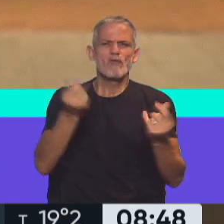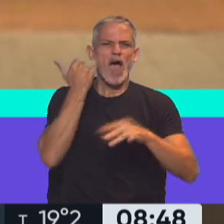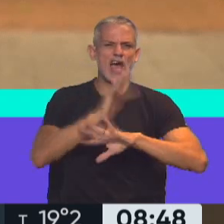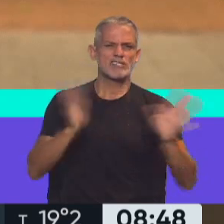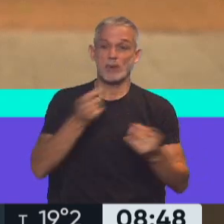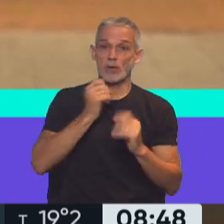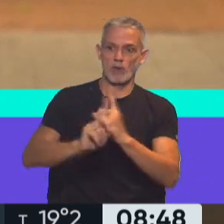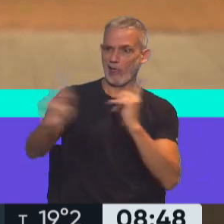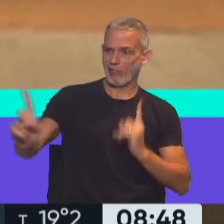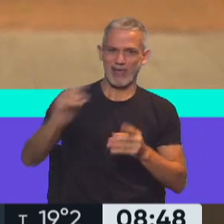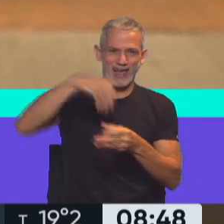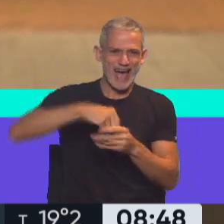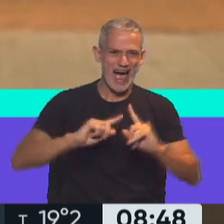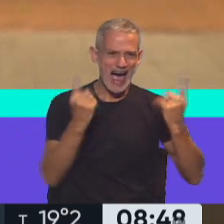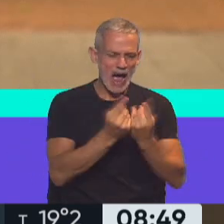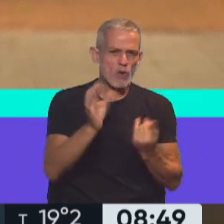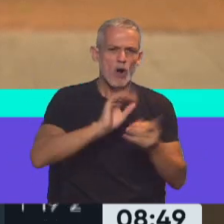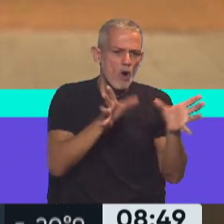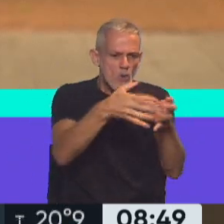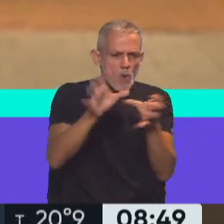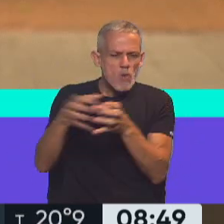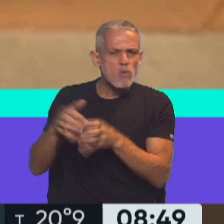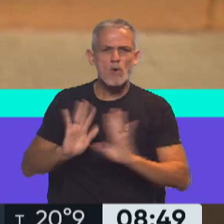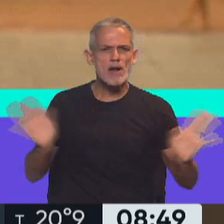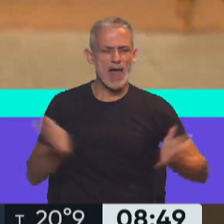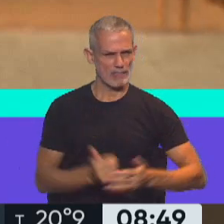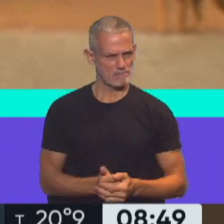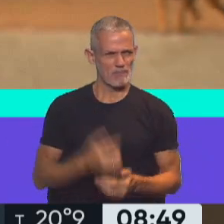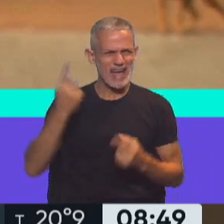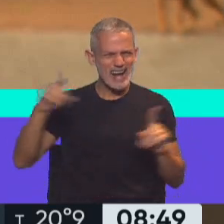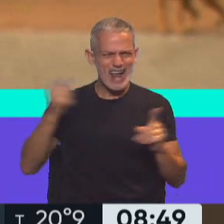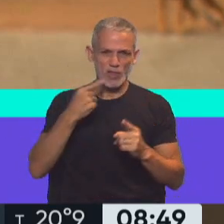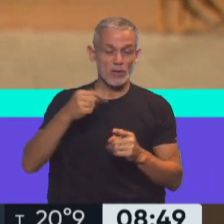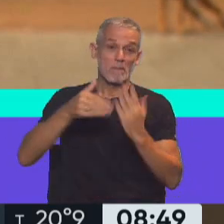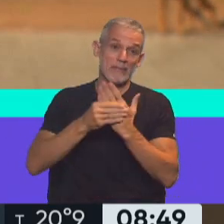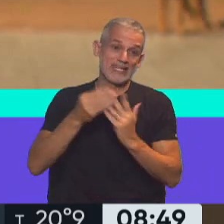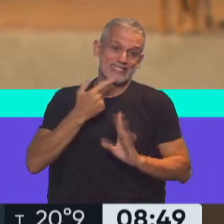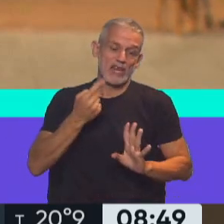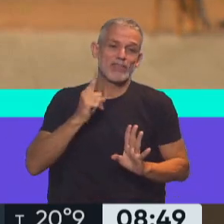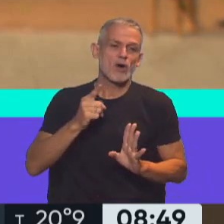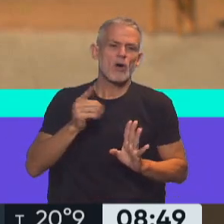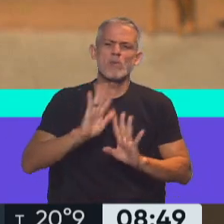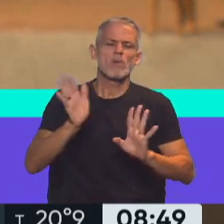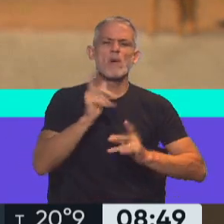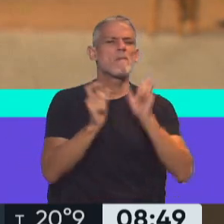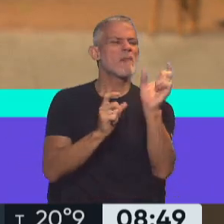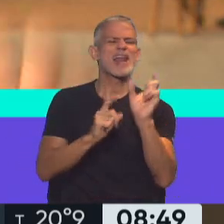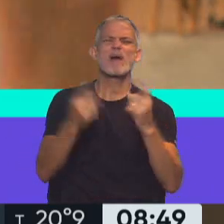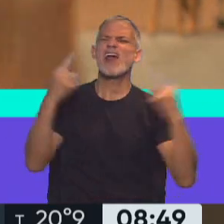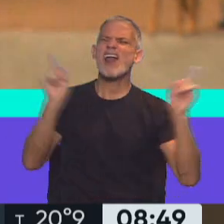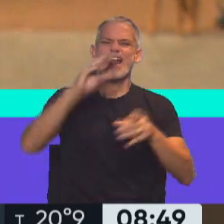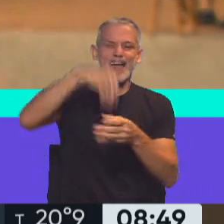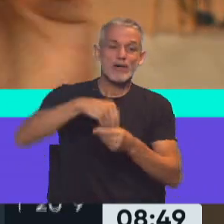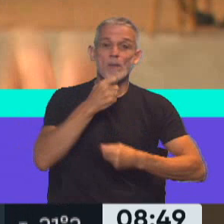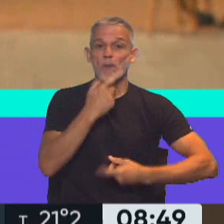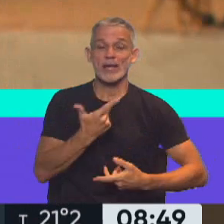por ejemplo, al distanciamiento de las aulas, a las burbujas. Y dice una cosa muy rara que es que hay que dejar de decir palabras raras en las escuelas